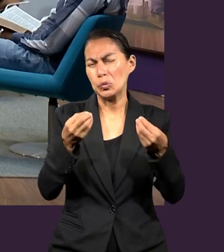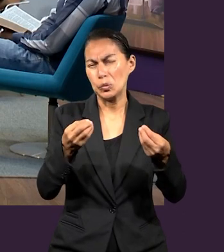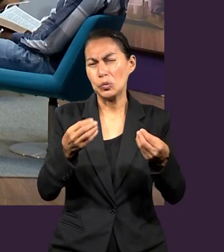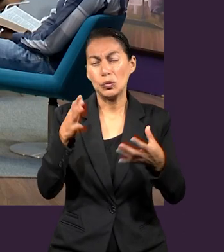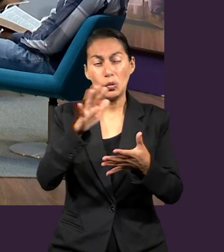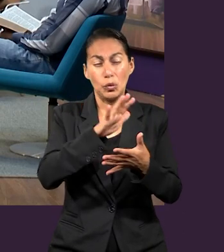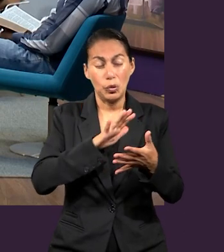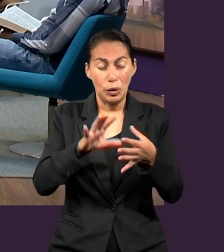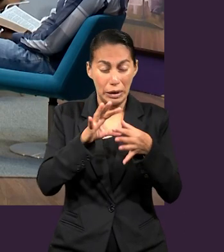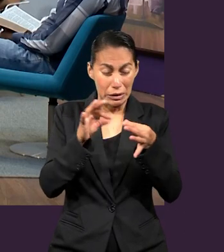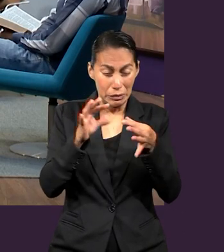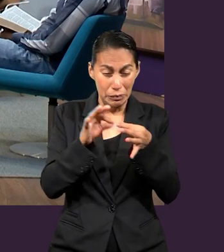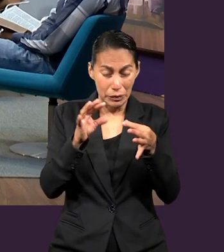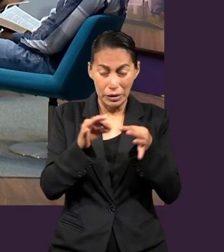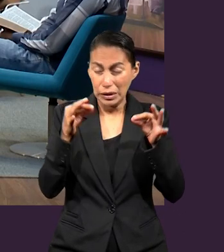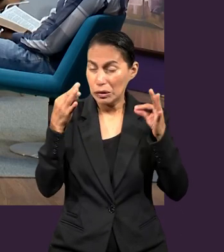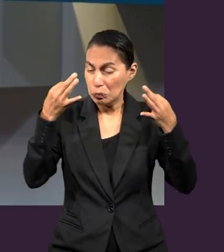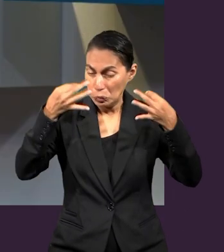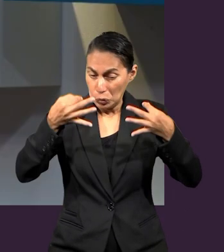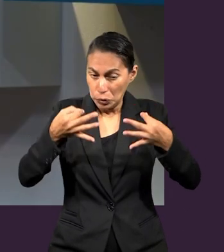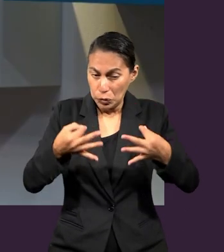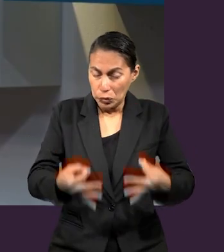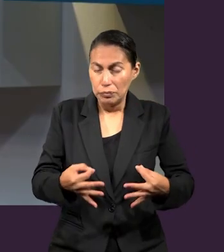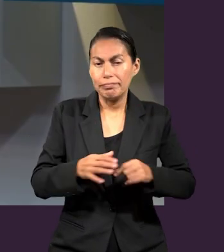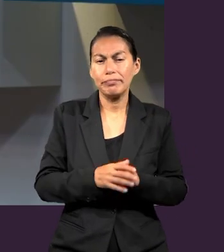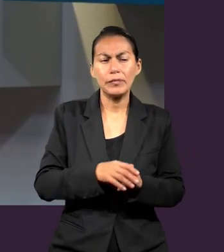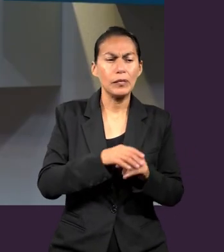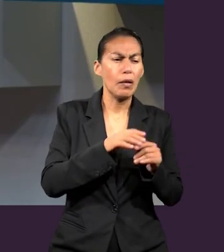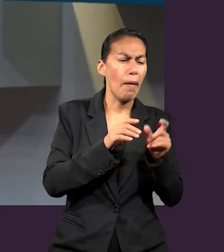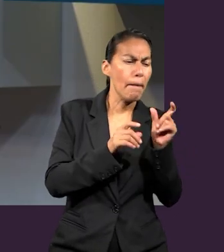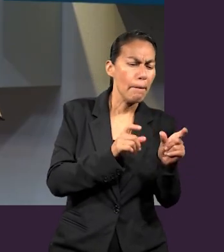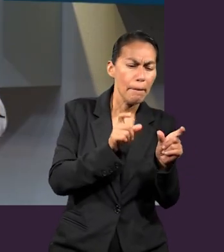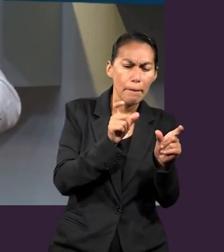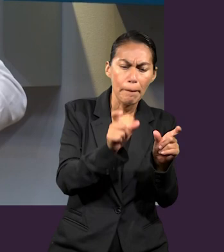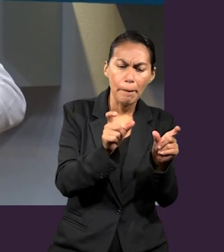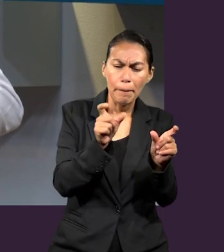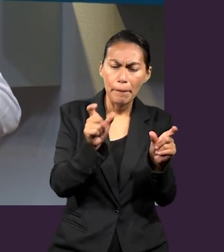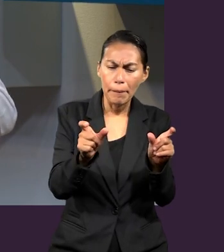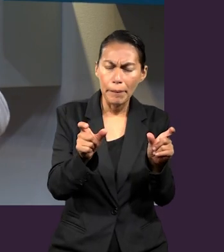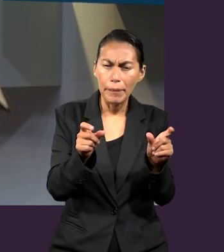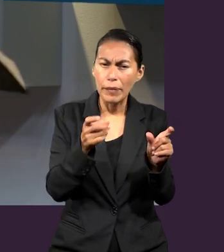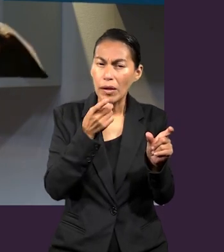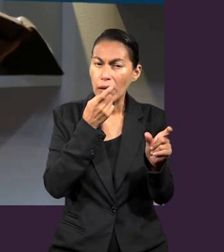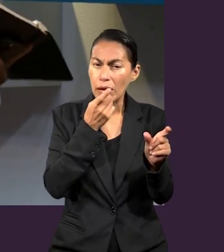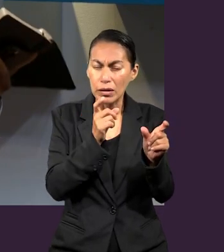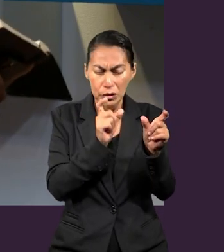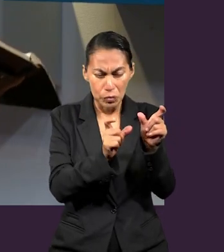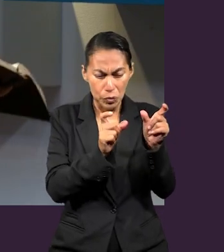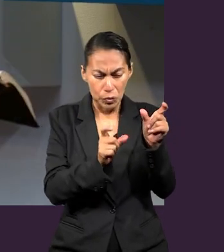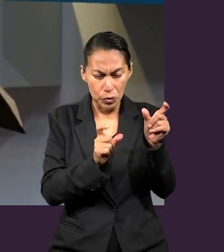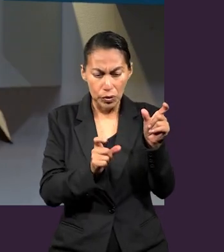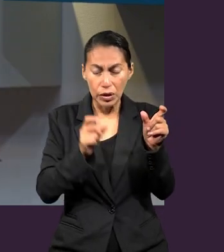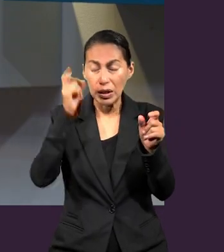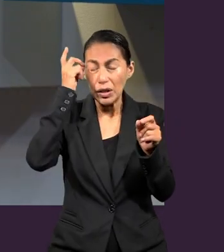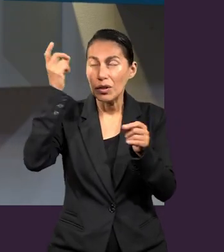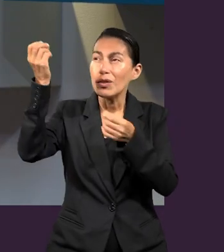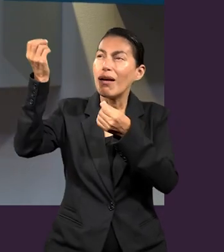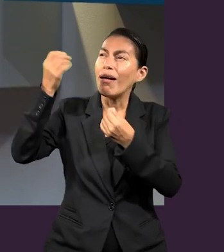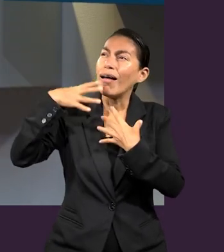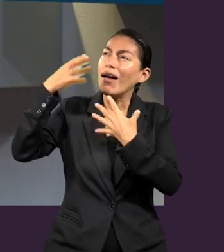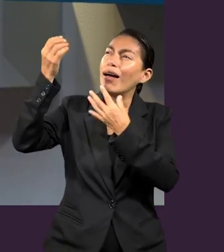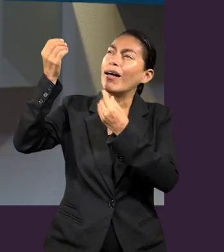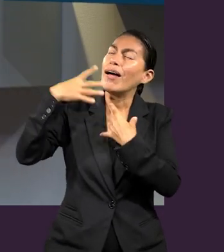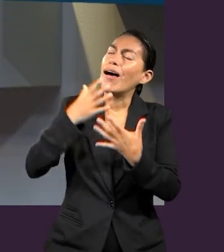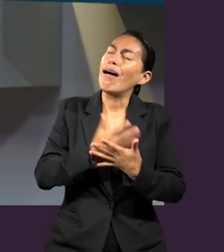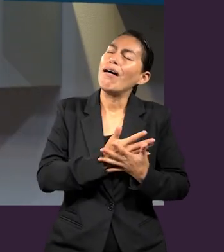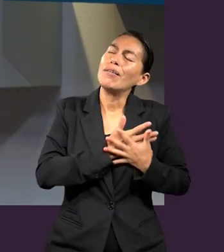completamente de Jesús. Y hay secciones y hay partes donde simplemente resalta la providencia de